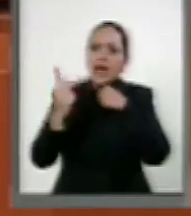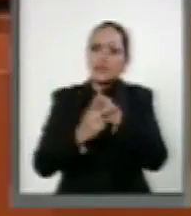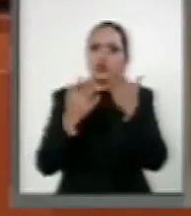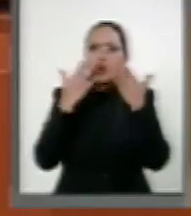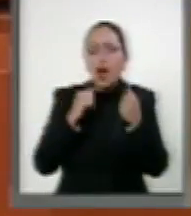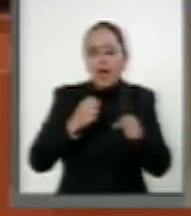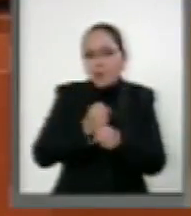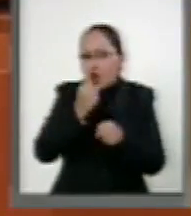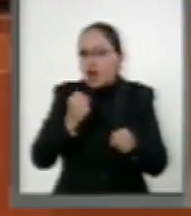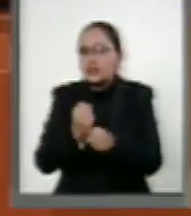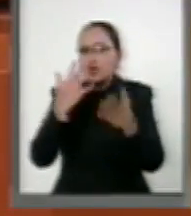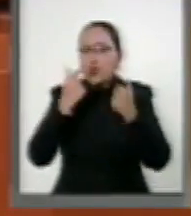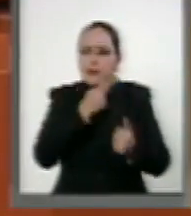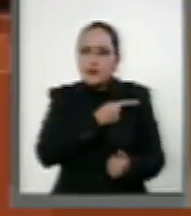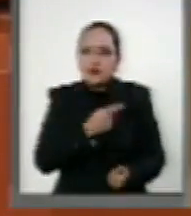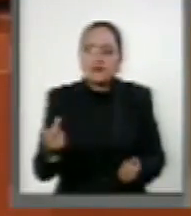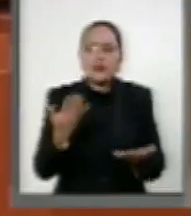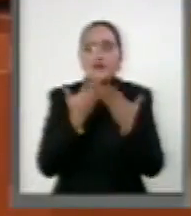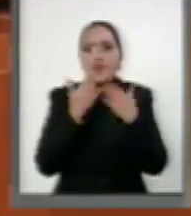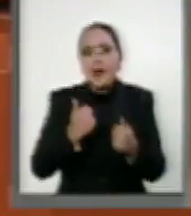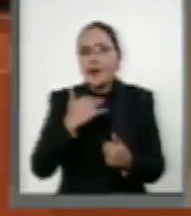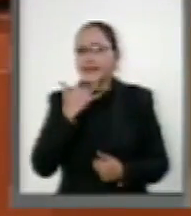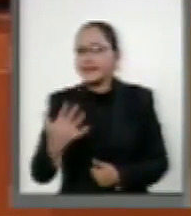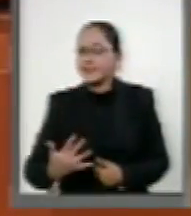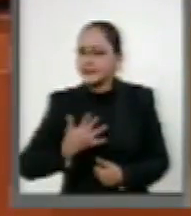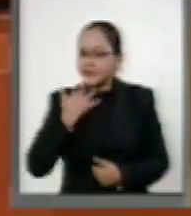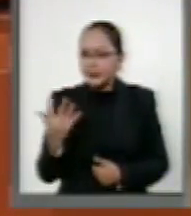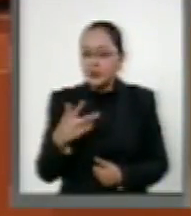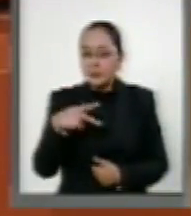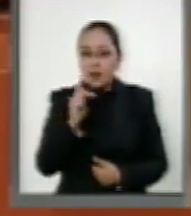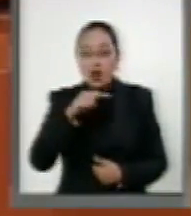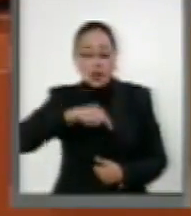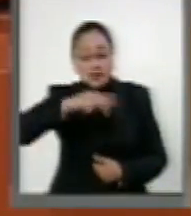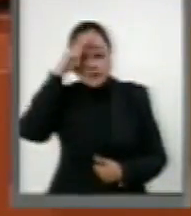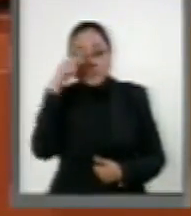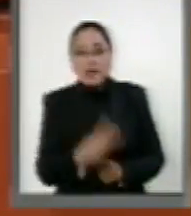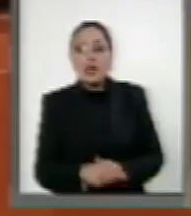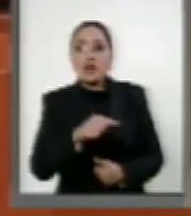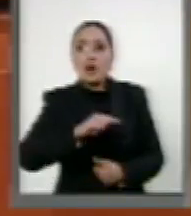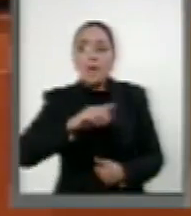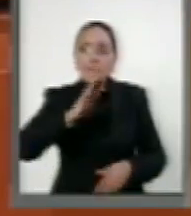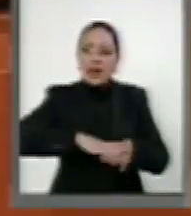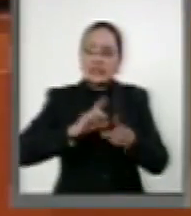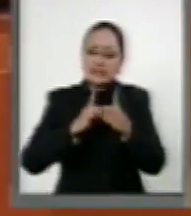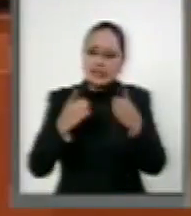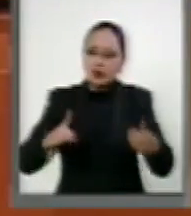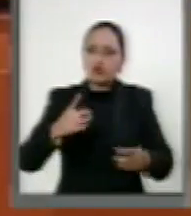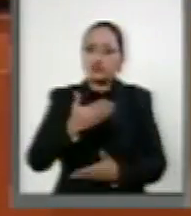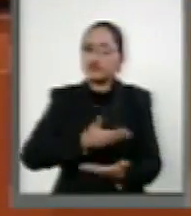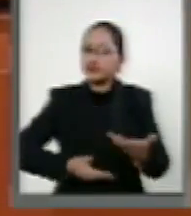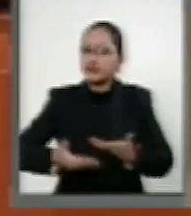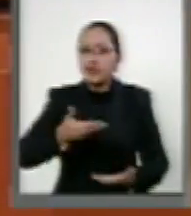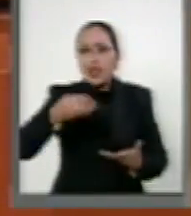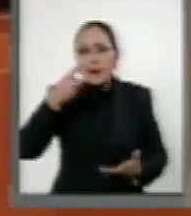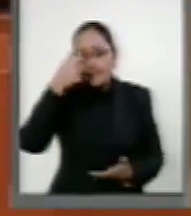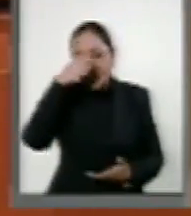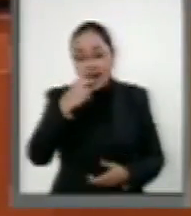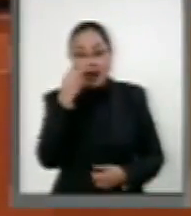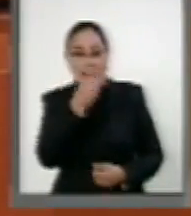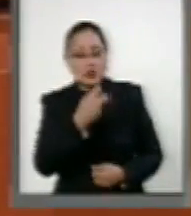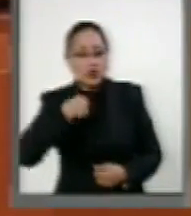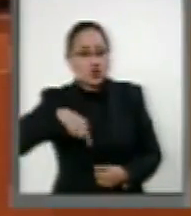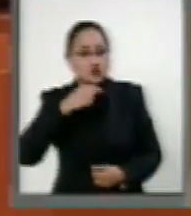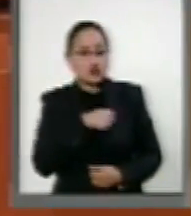inseguridad, pobreza y que al contrario, sea un México con desarrollo sostenible. Para ello, debemos